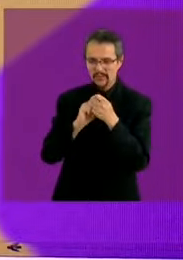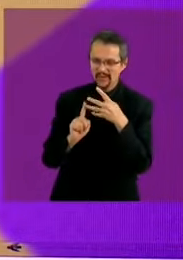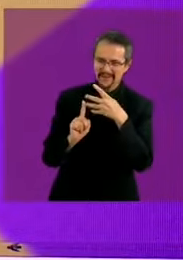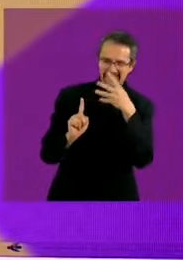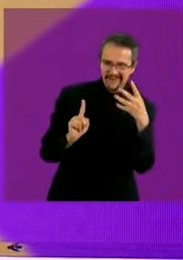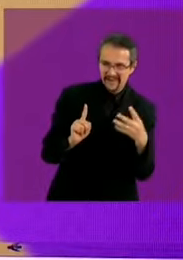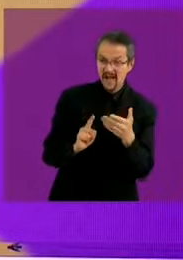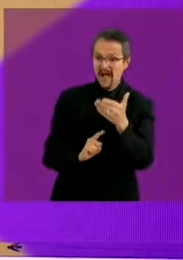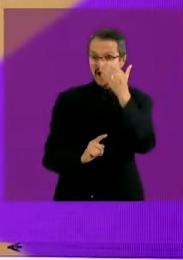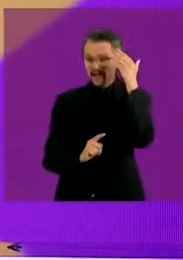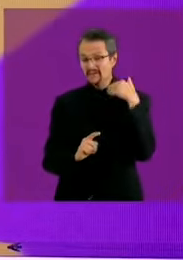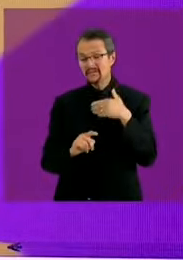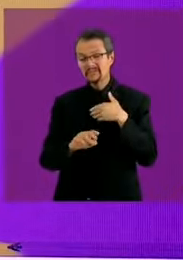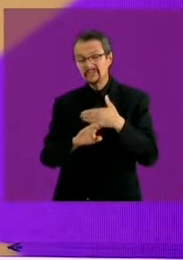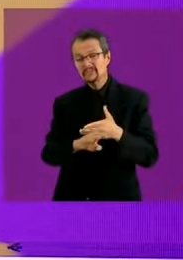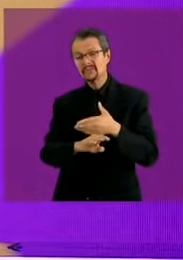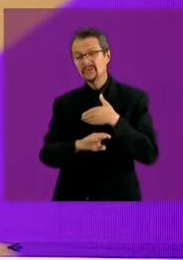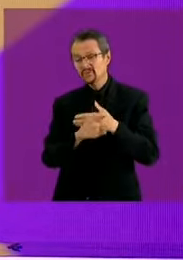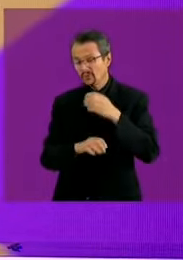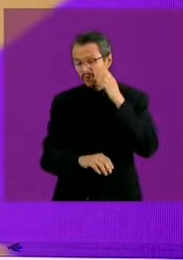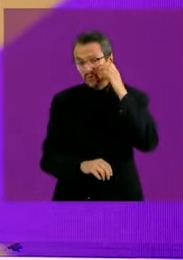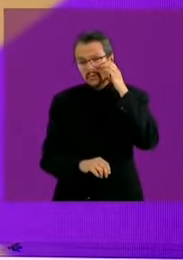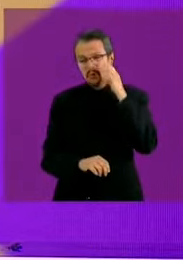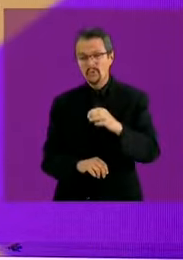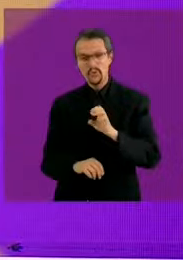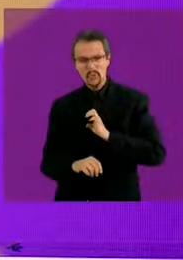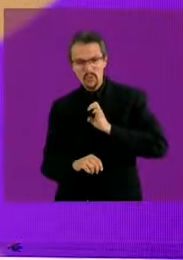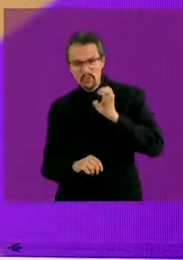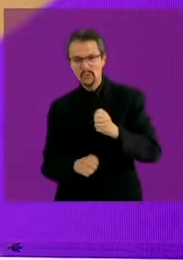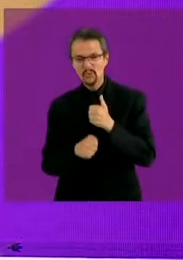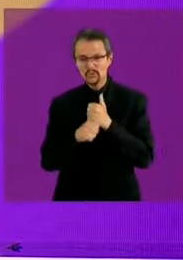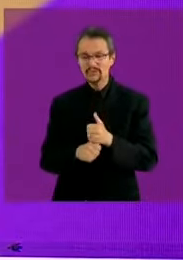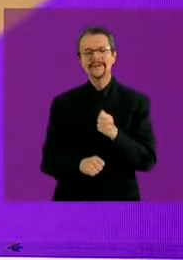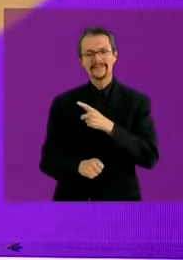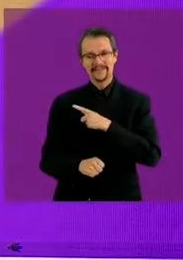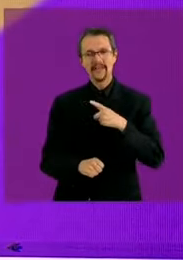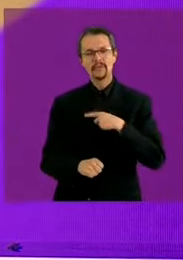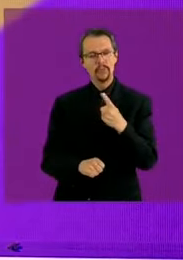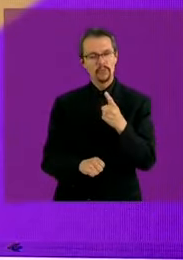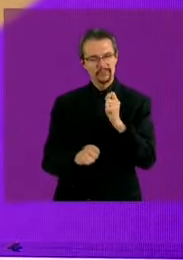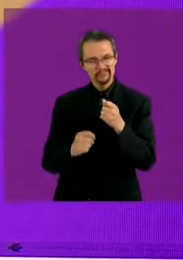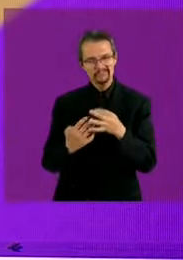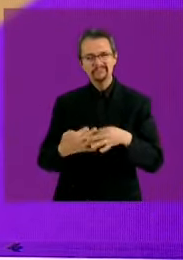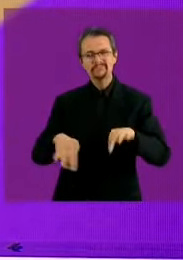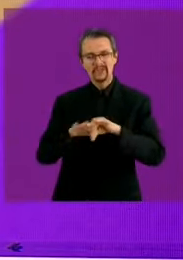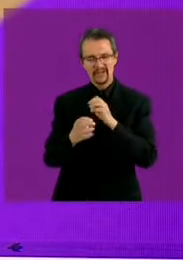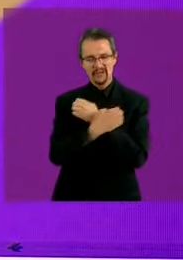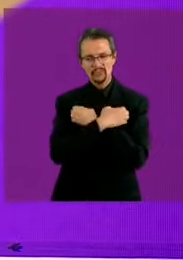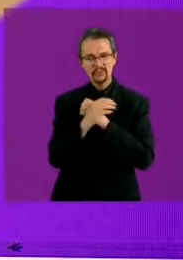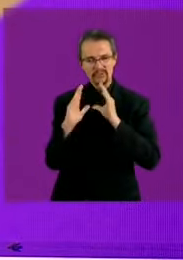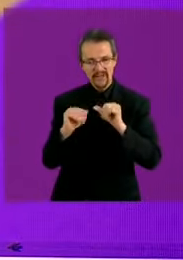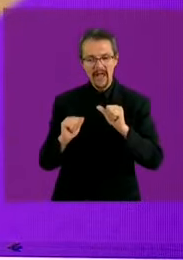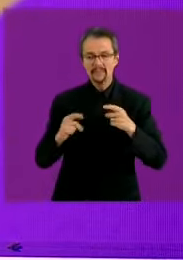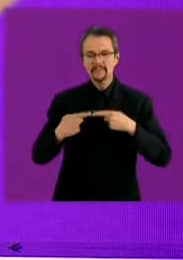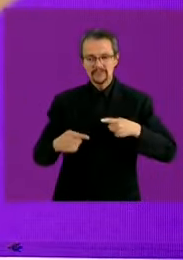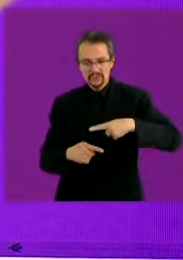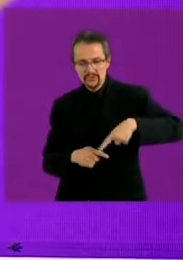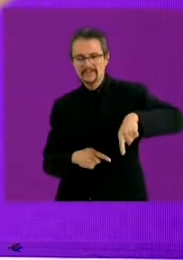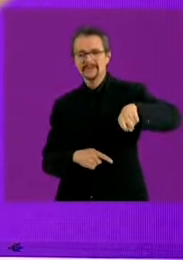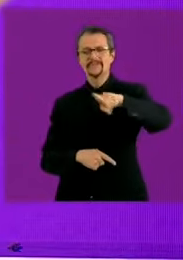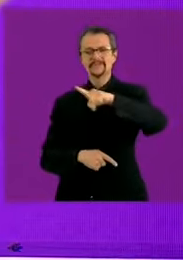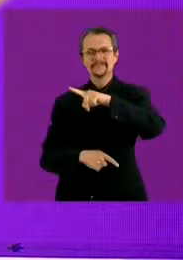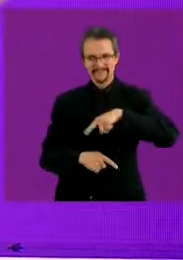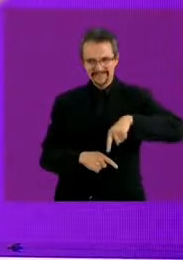crímenes de odio tenemos que trabajar mucho en la educación para que todas las personas que son